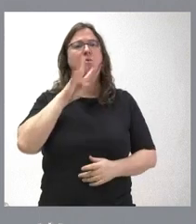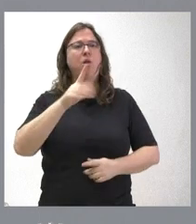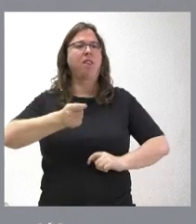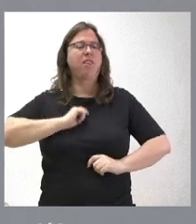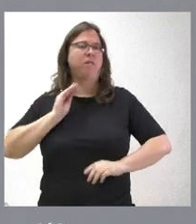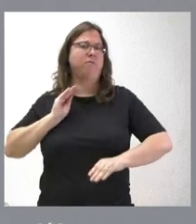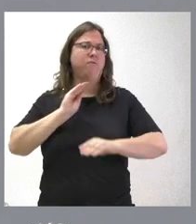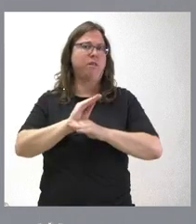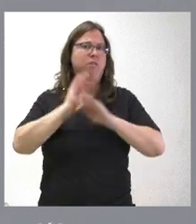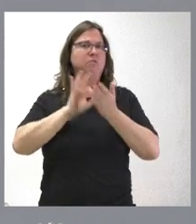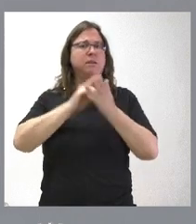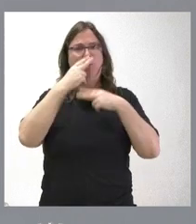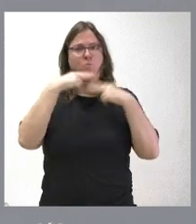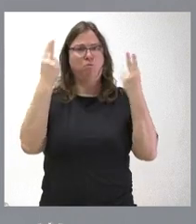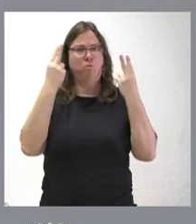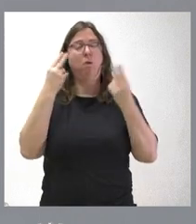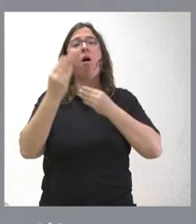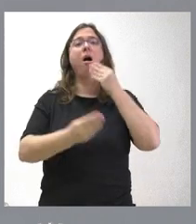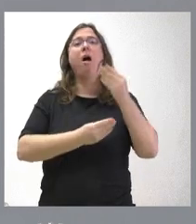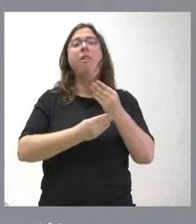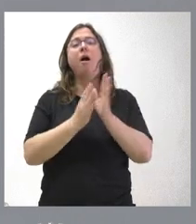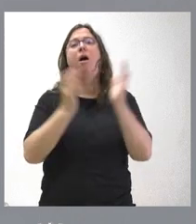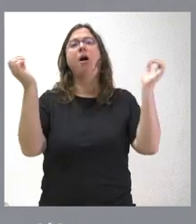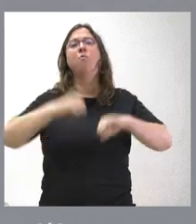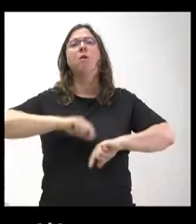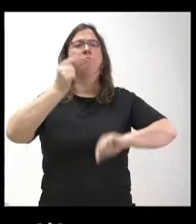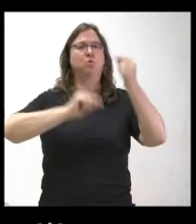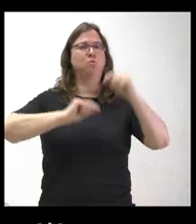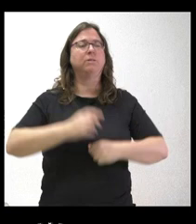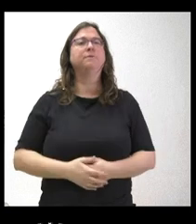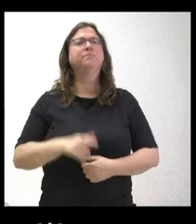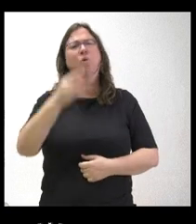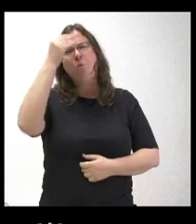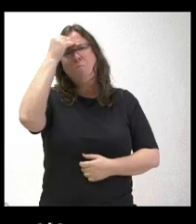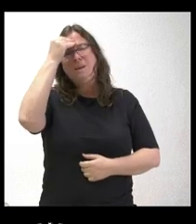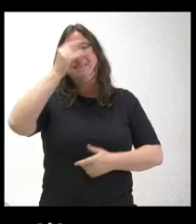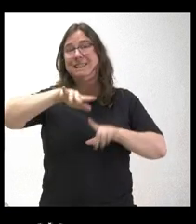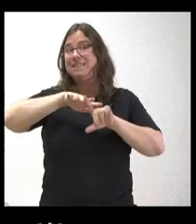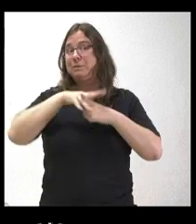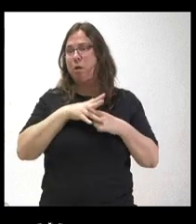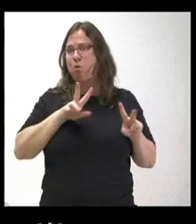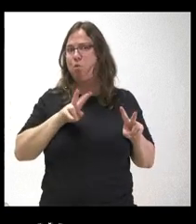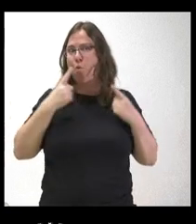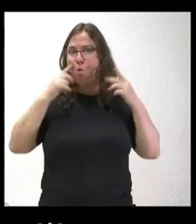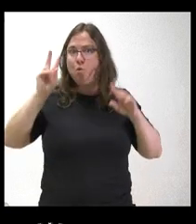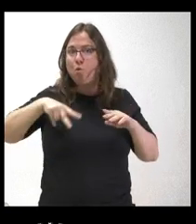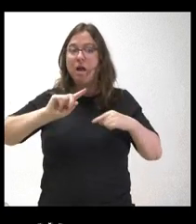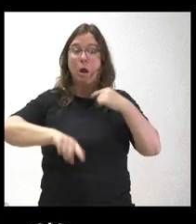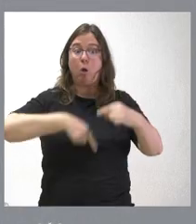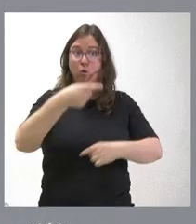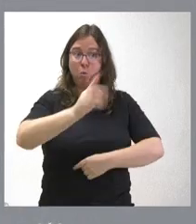financiación de los servicios públicos, que es lo que haremos con la aprobación del presupuesto. ¿Y cree que esta situación inédita puede tener consecuencias para el país?